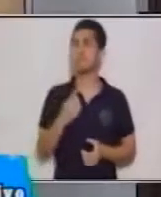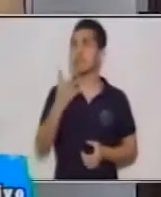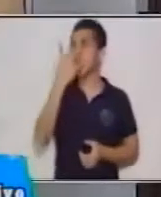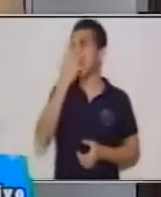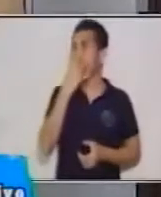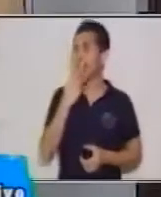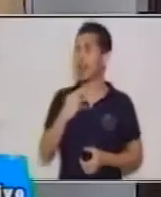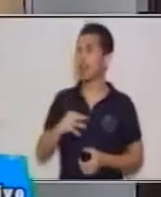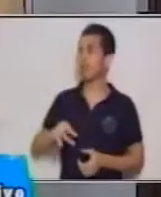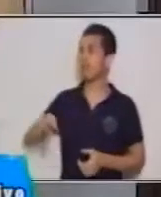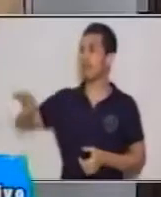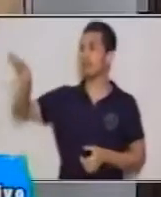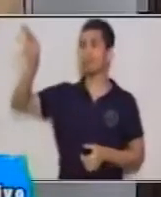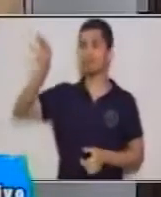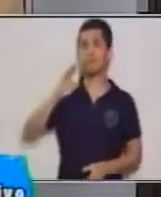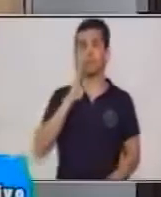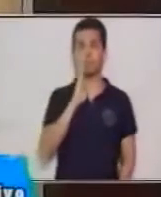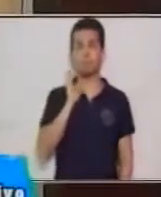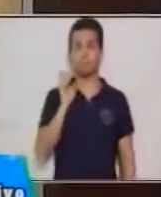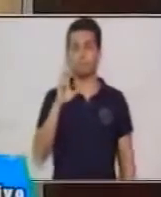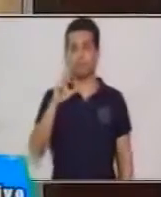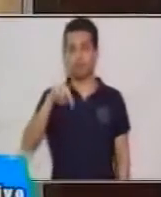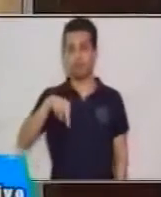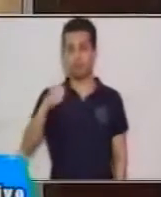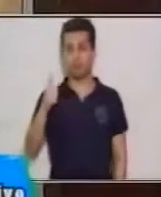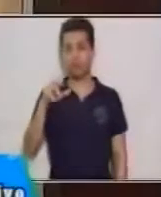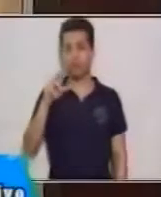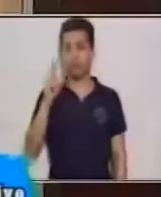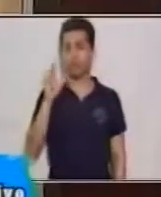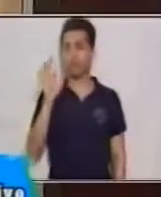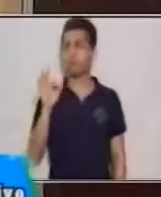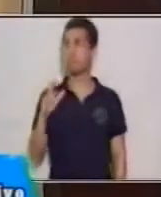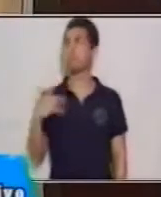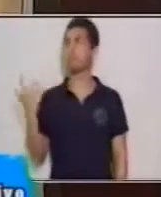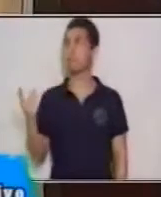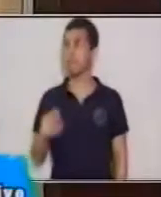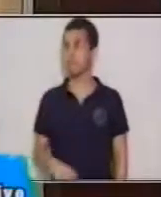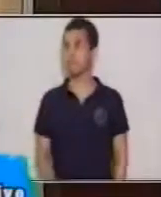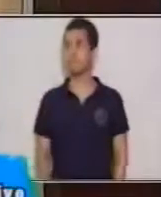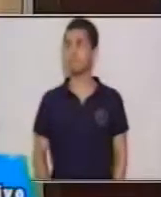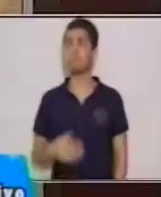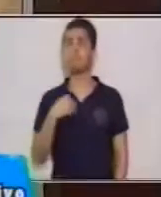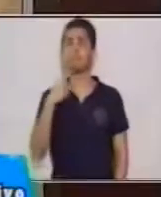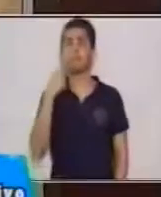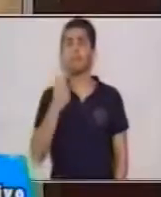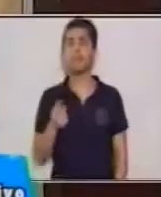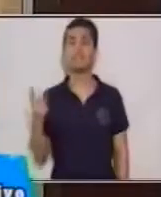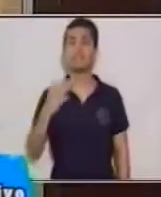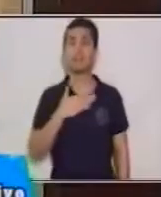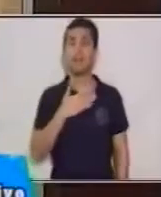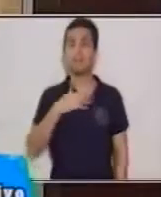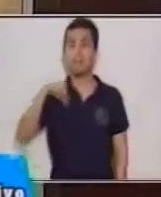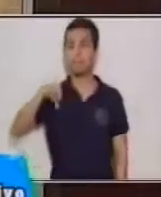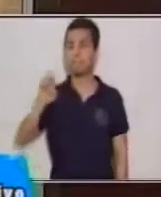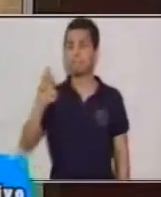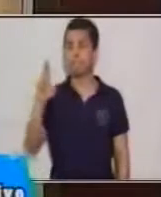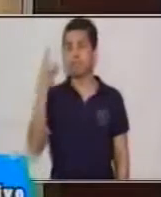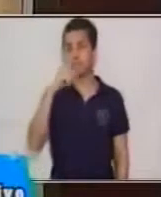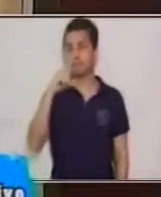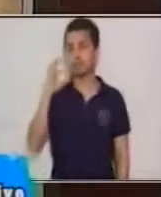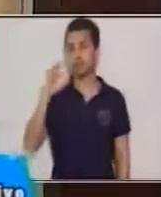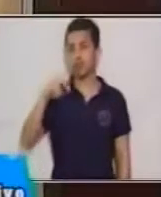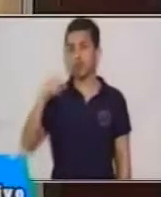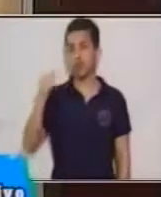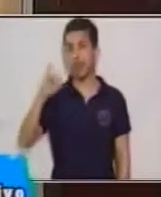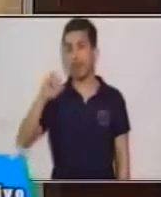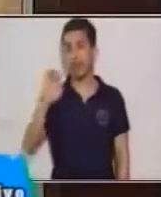Bernardo. Pero acá, Bernardo es nuestro personaje principal. ¿Y